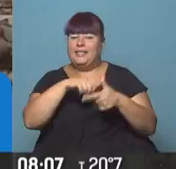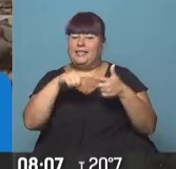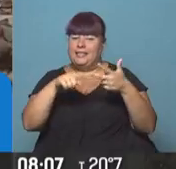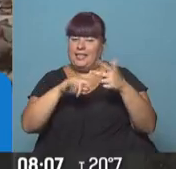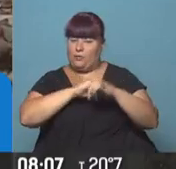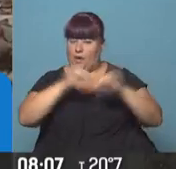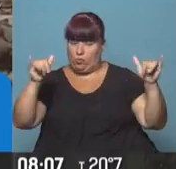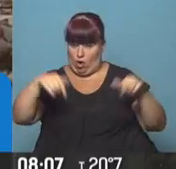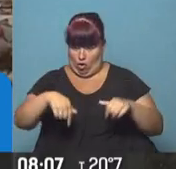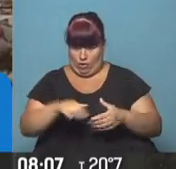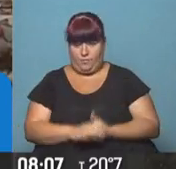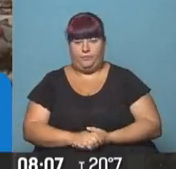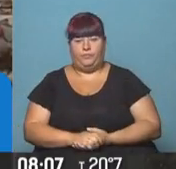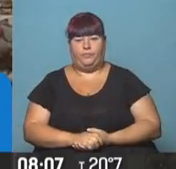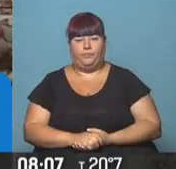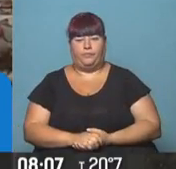quiero anunciarles hoy.